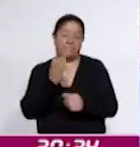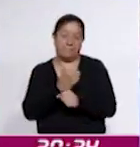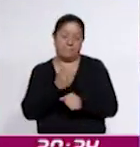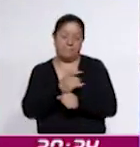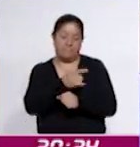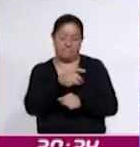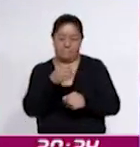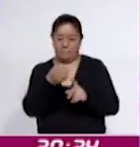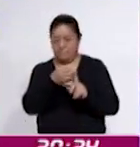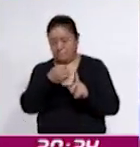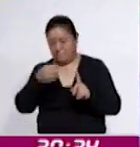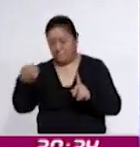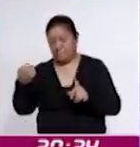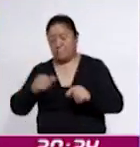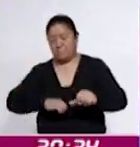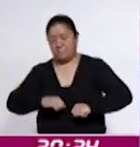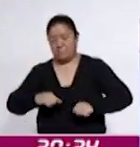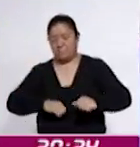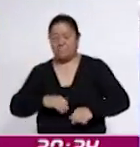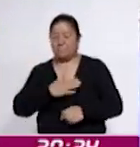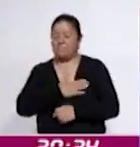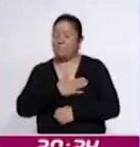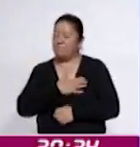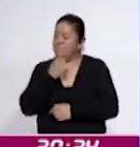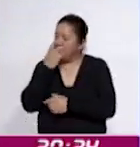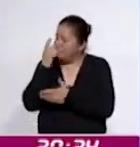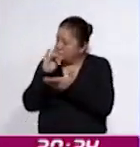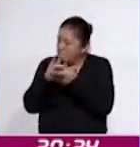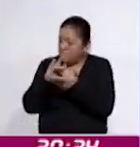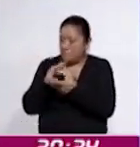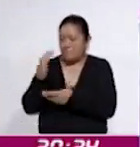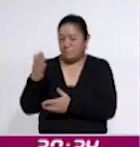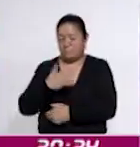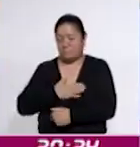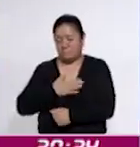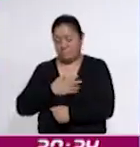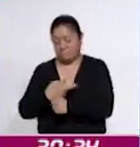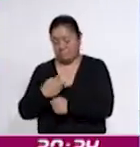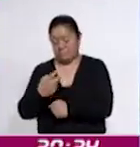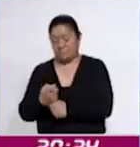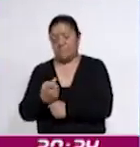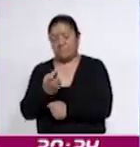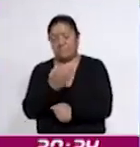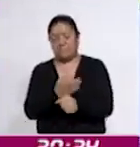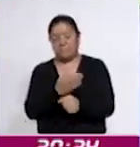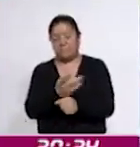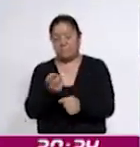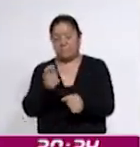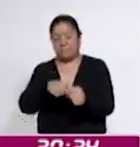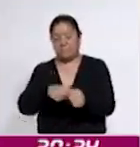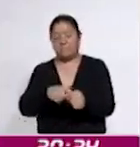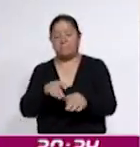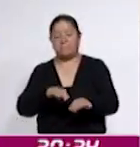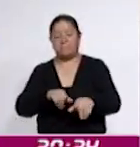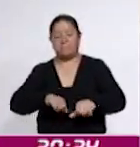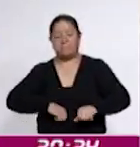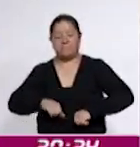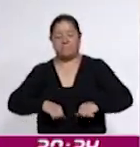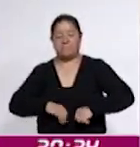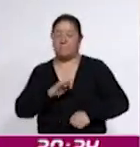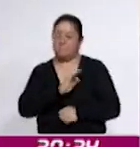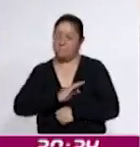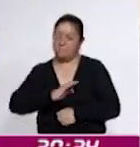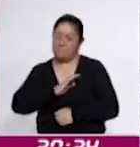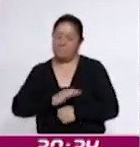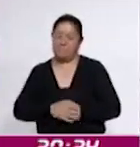La gente de la tercera edad estamos súper agradecidos de que nos incluyan en estas actividades. ¡Felicidades! Con pasos